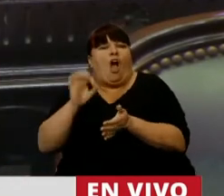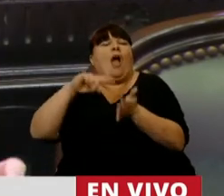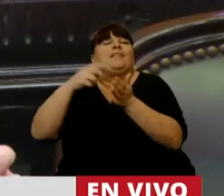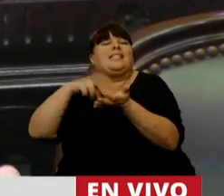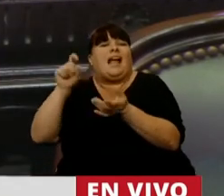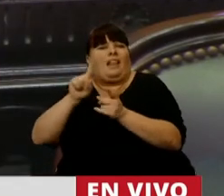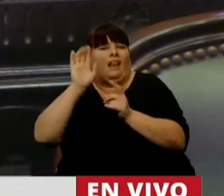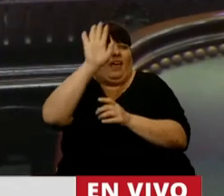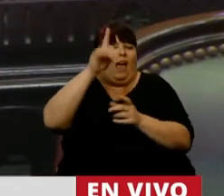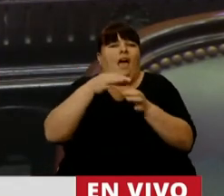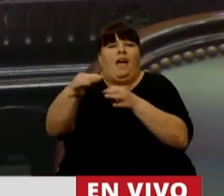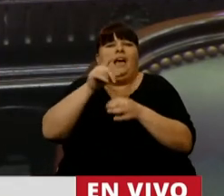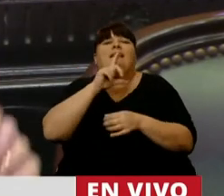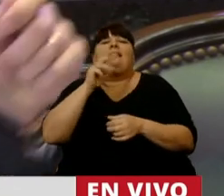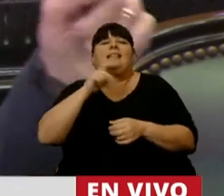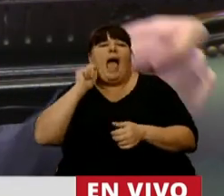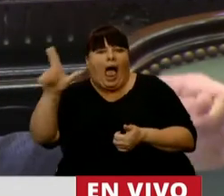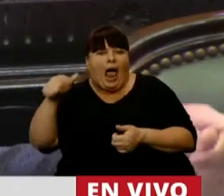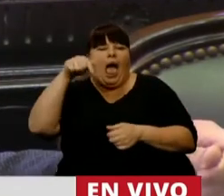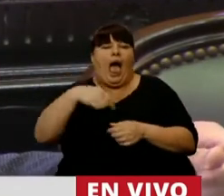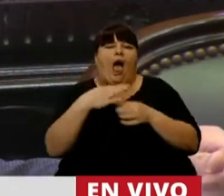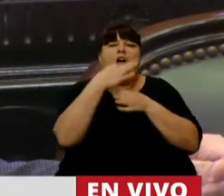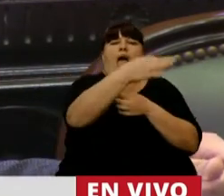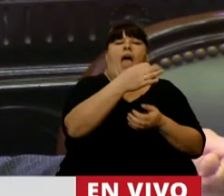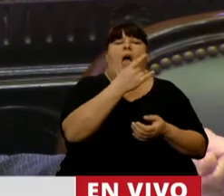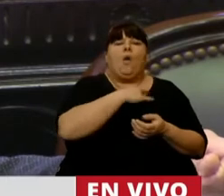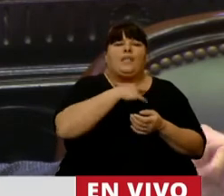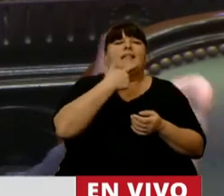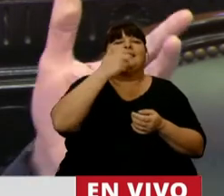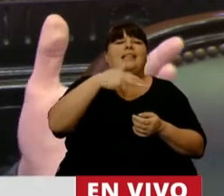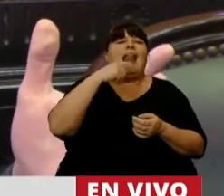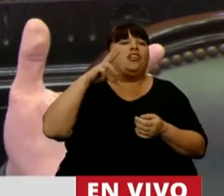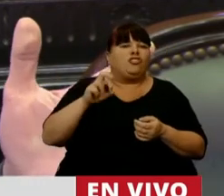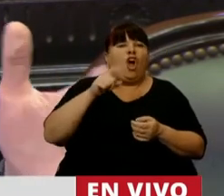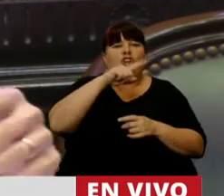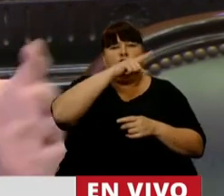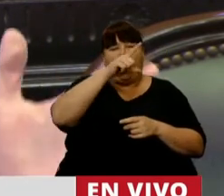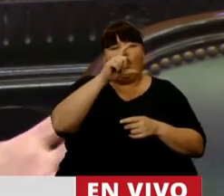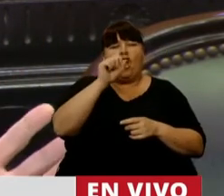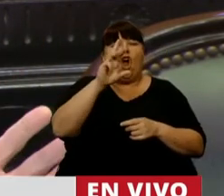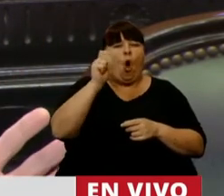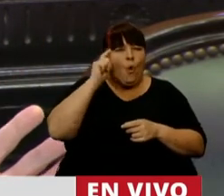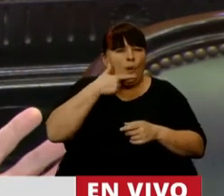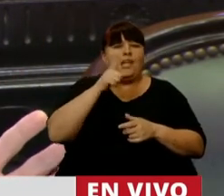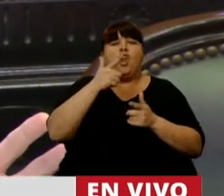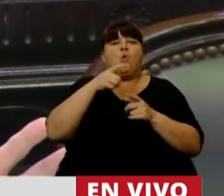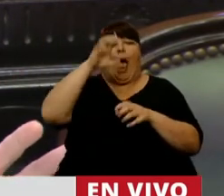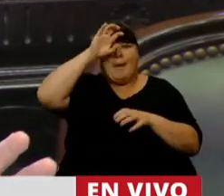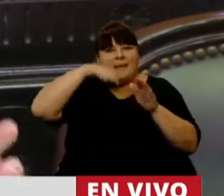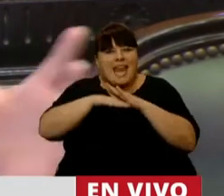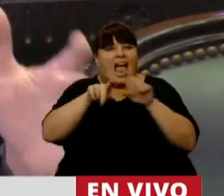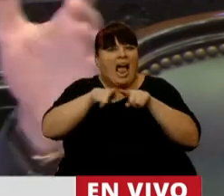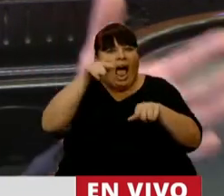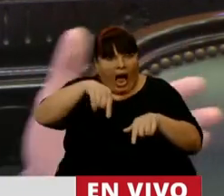Salta. Hemos llevado a Tartagal, ahora la vamos a llevar a San Antonio de los Cobres, que es la puna, no teníamos carrera de minería,